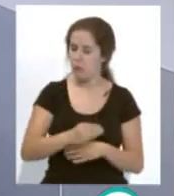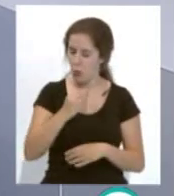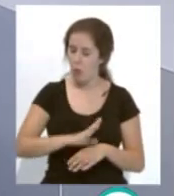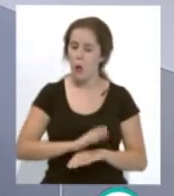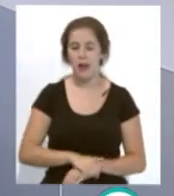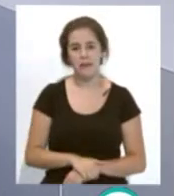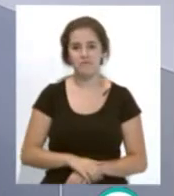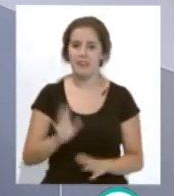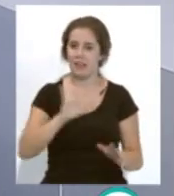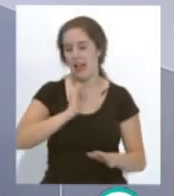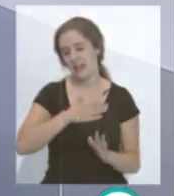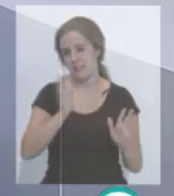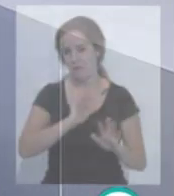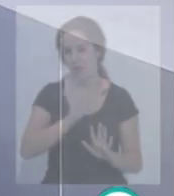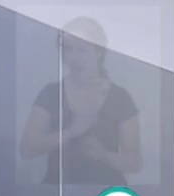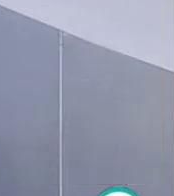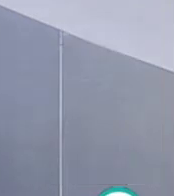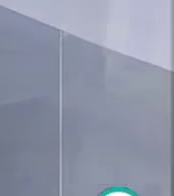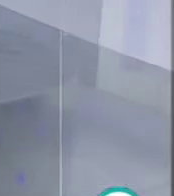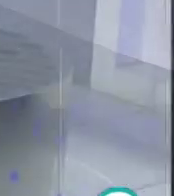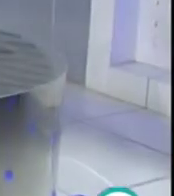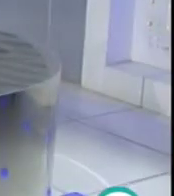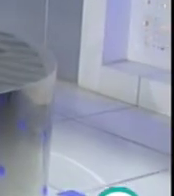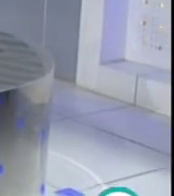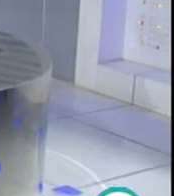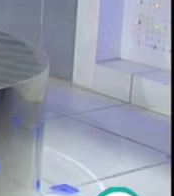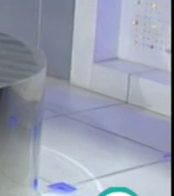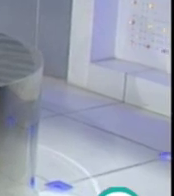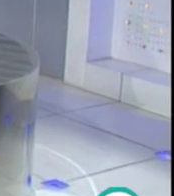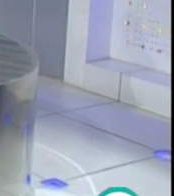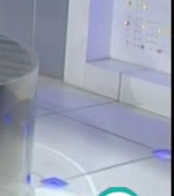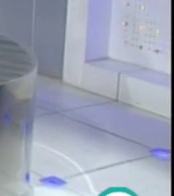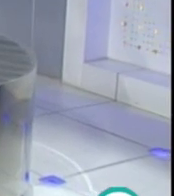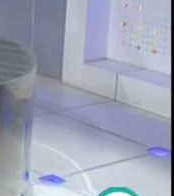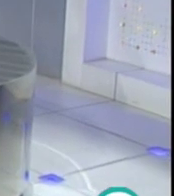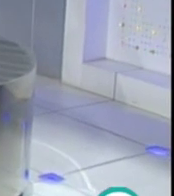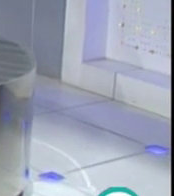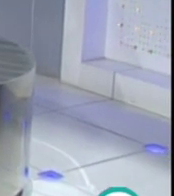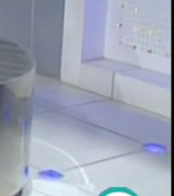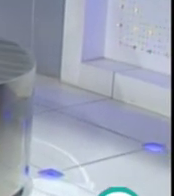buena hasta mañana y pasen una muy buena noche planos o o o